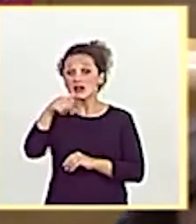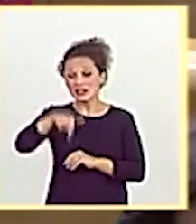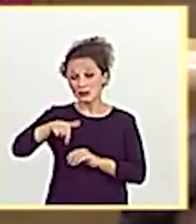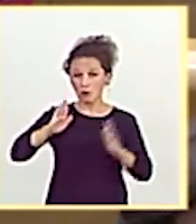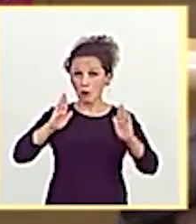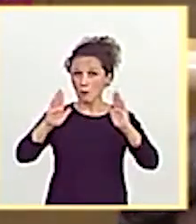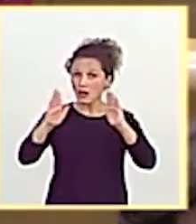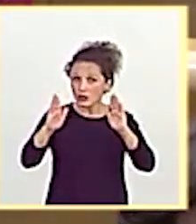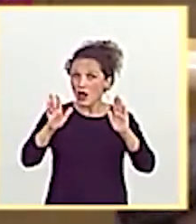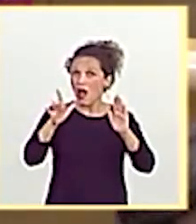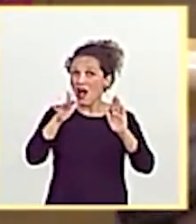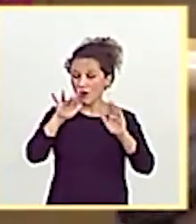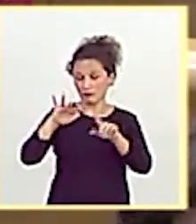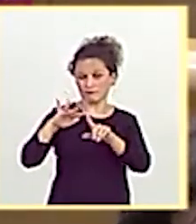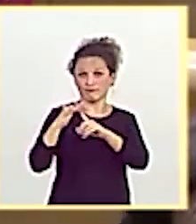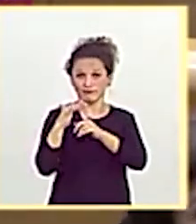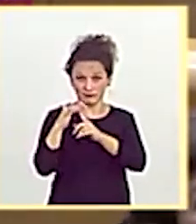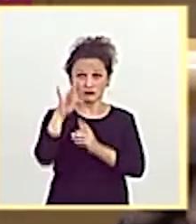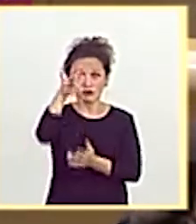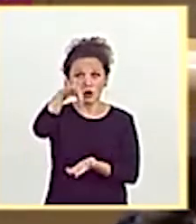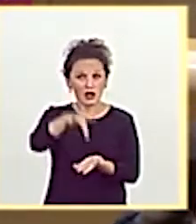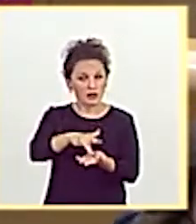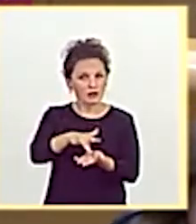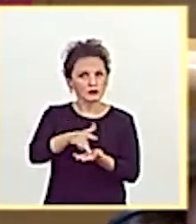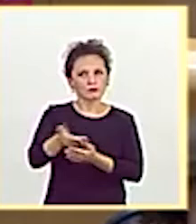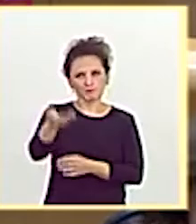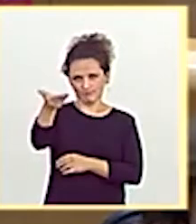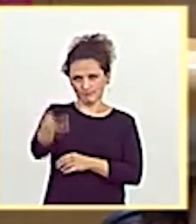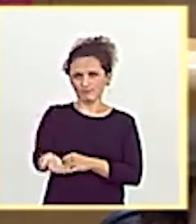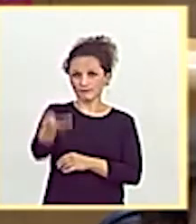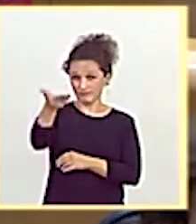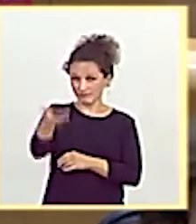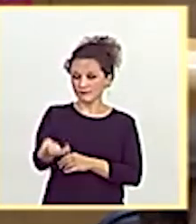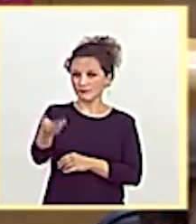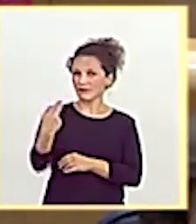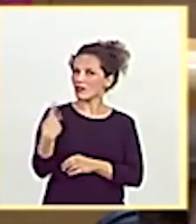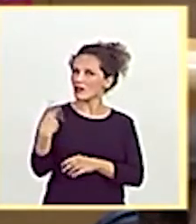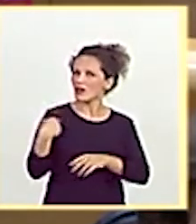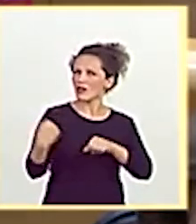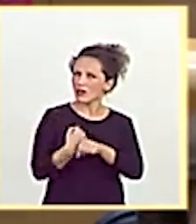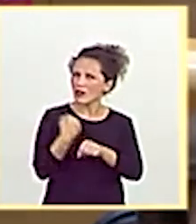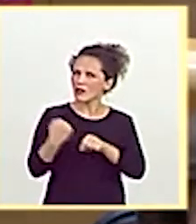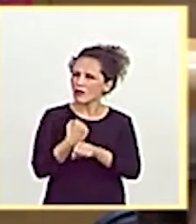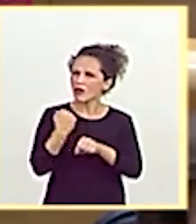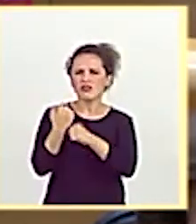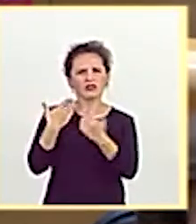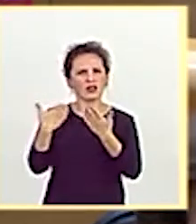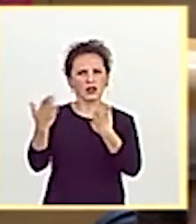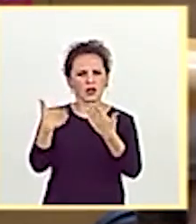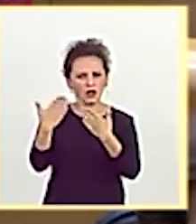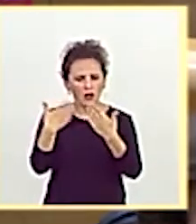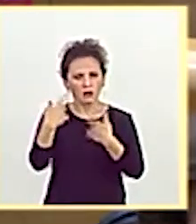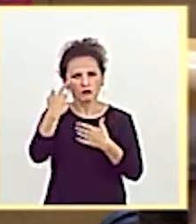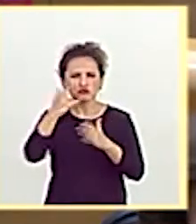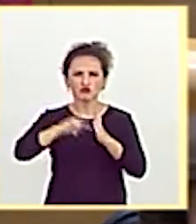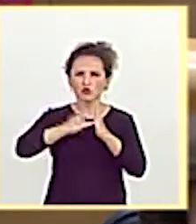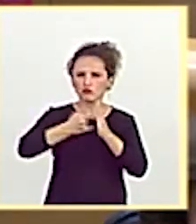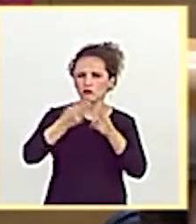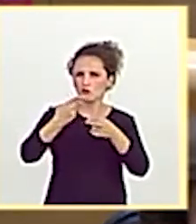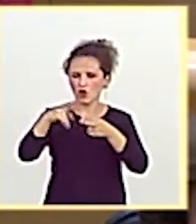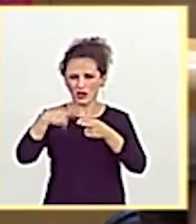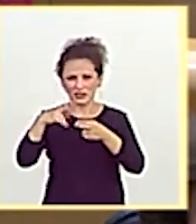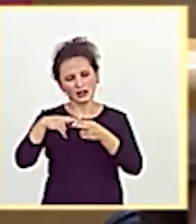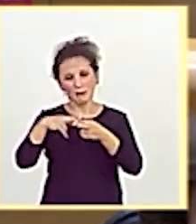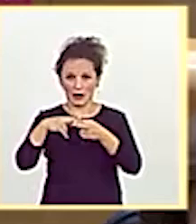como el que estamos viviendo es muy importante que sigamos trabajando por vías de diálogo, dando soluciones políticas